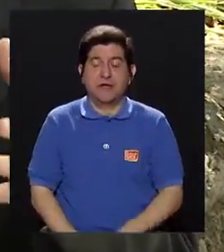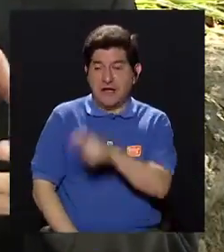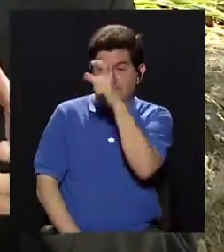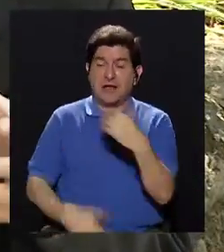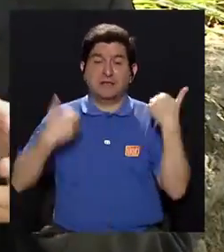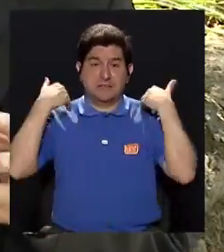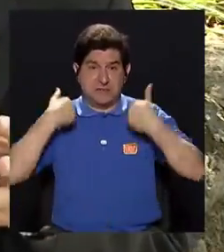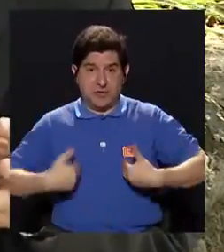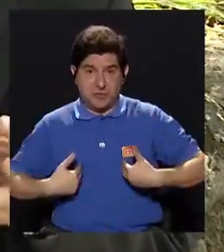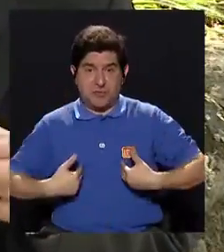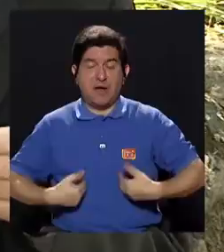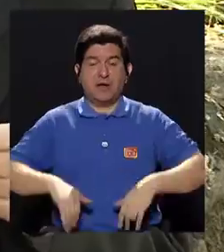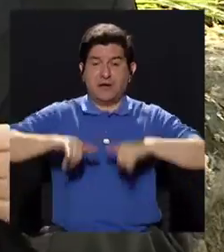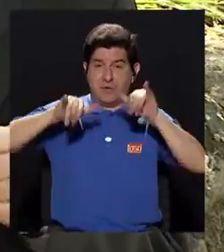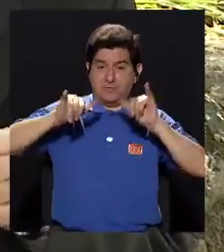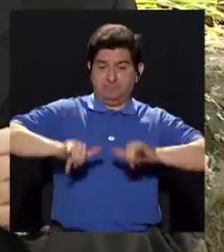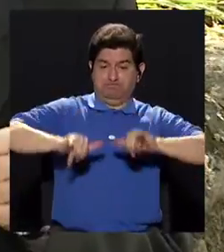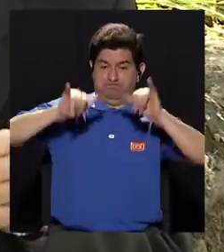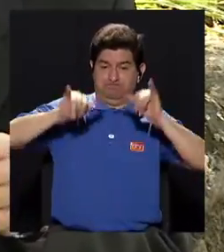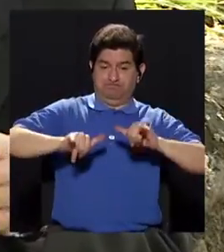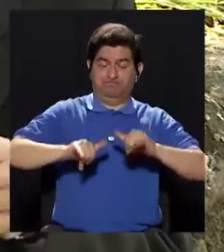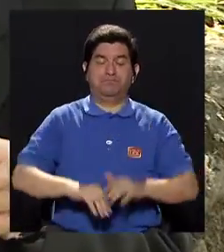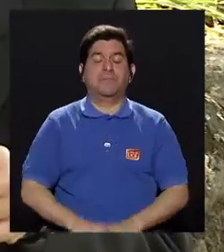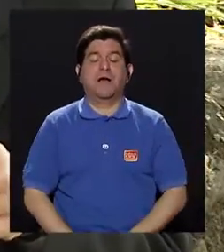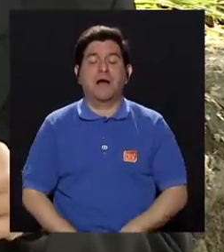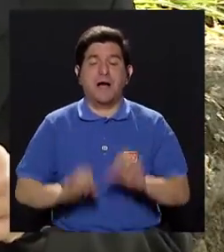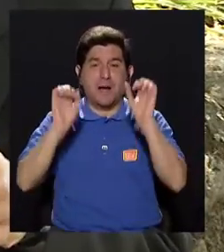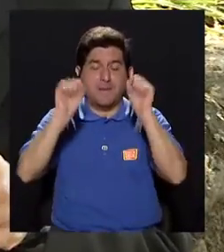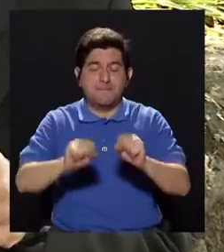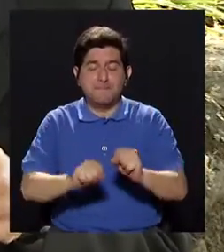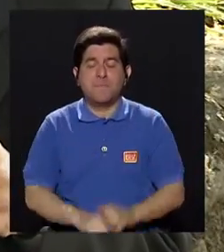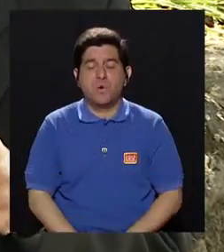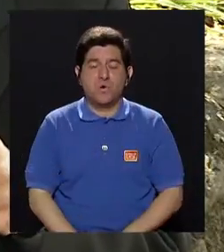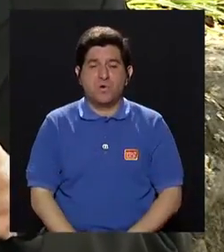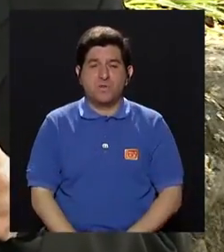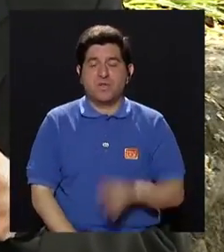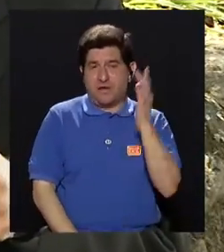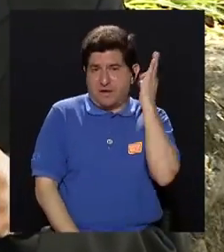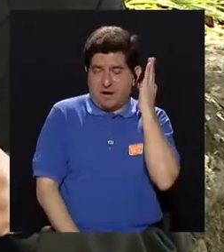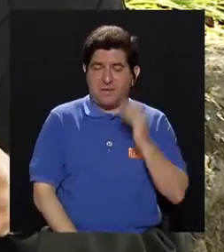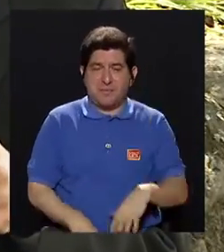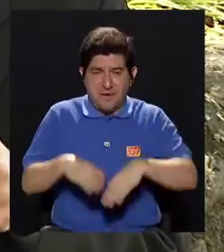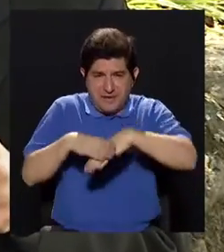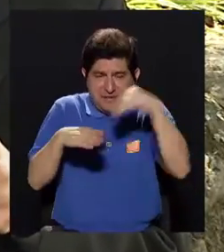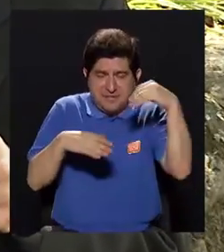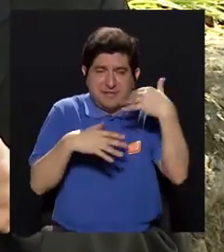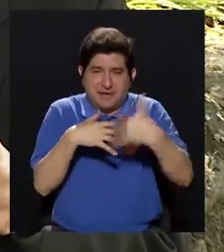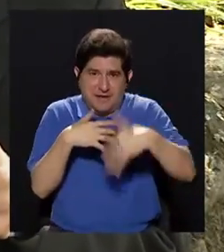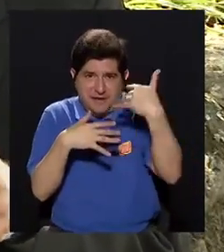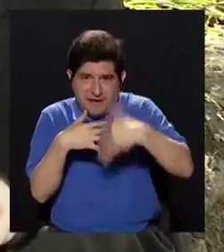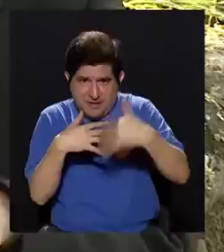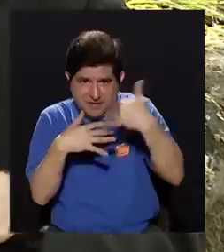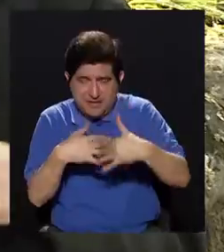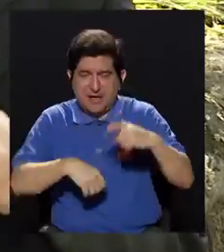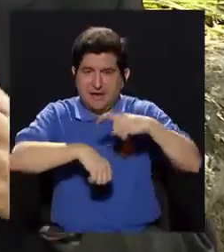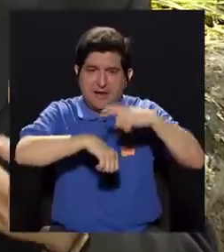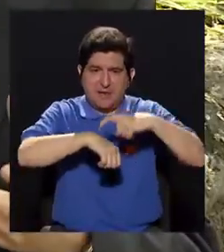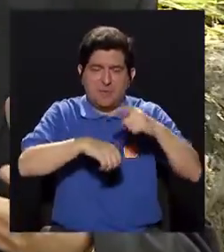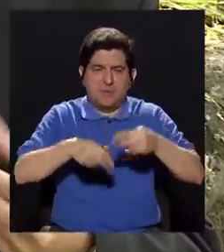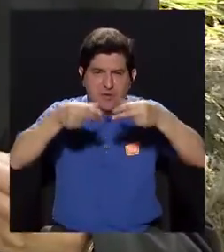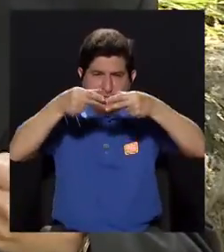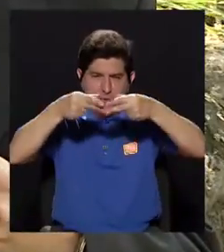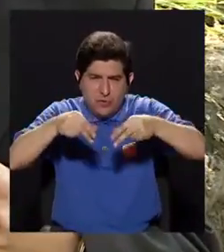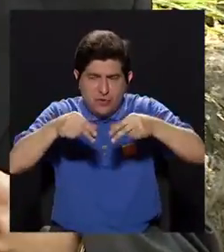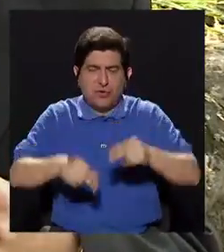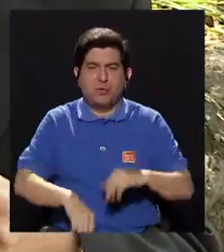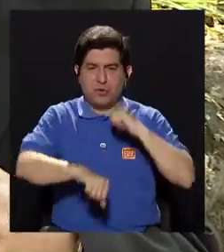el hospedador fundamental para que estas hembras tomen, digamos, su cuota de sangre en cada proceso de puesta de huevos. Por otro